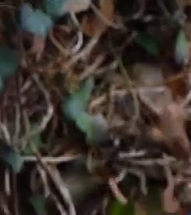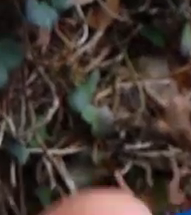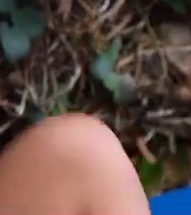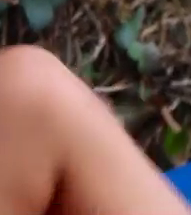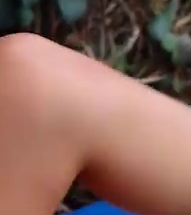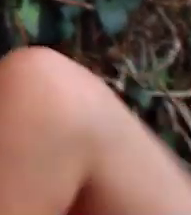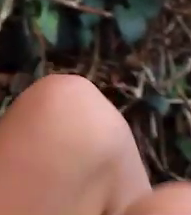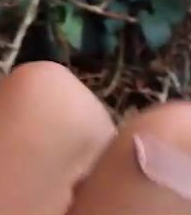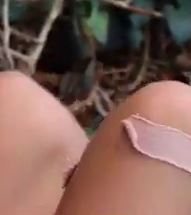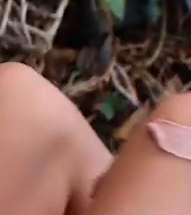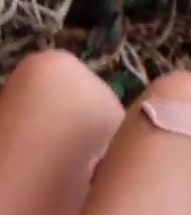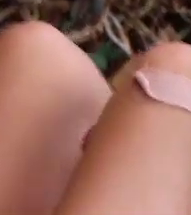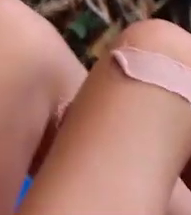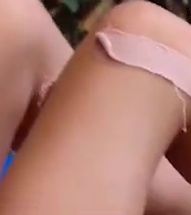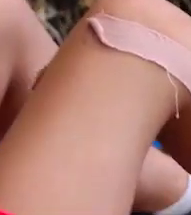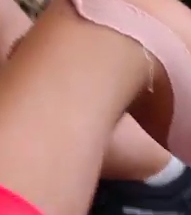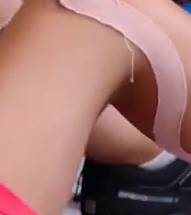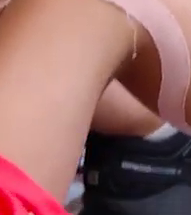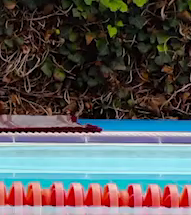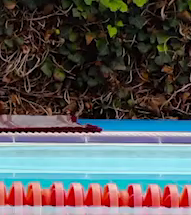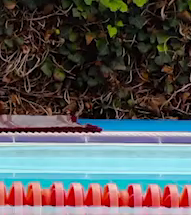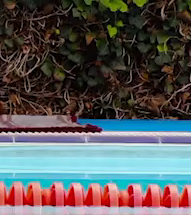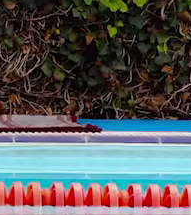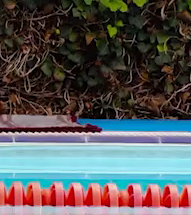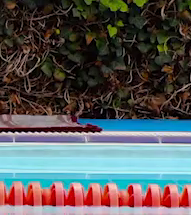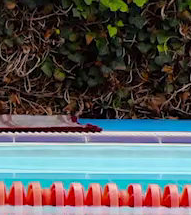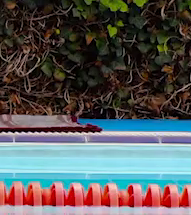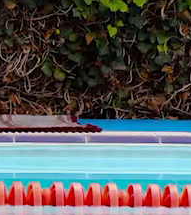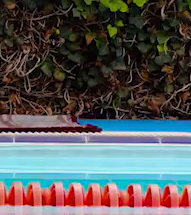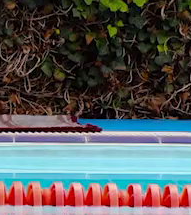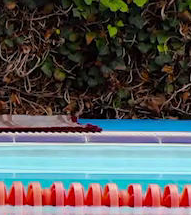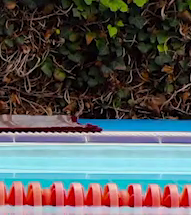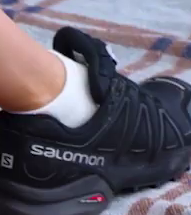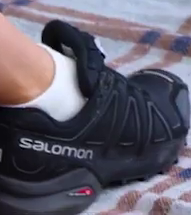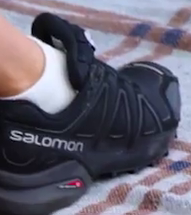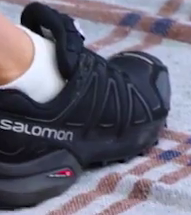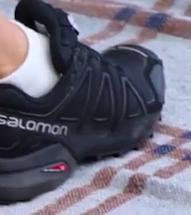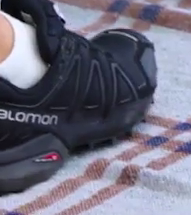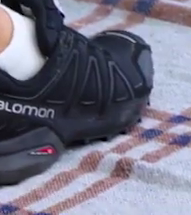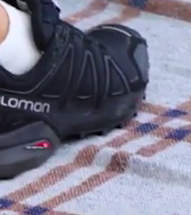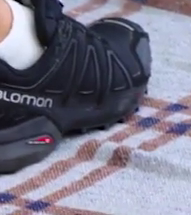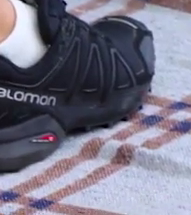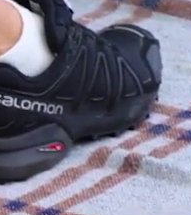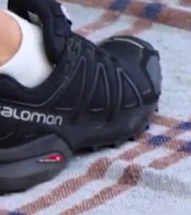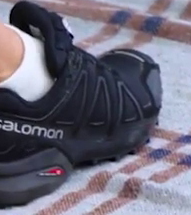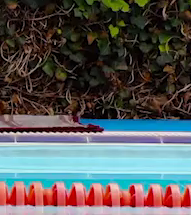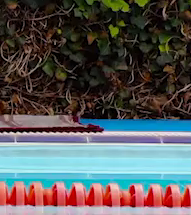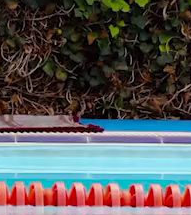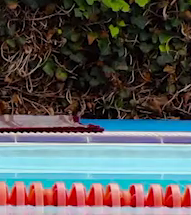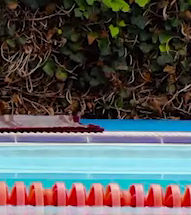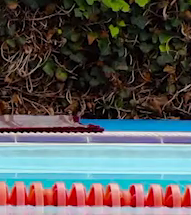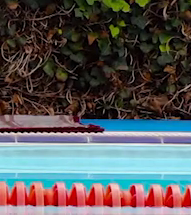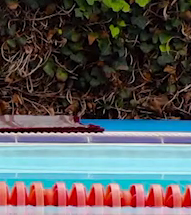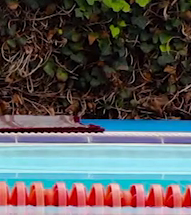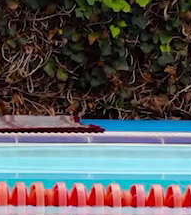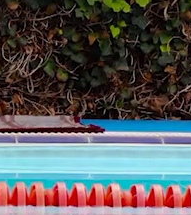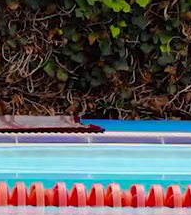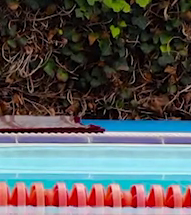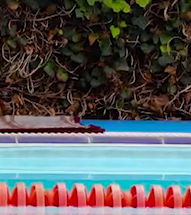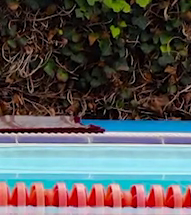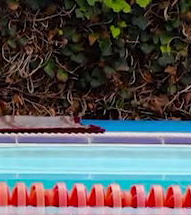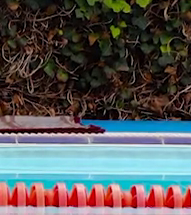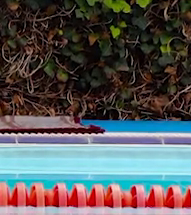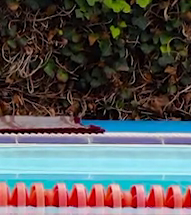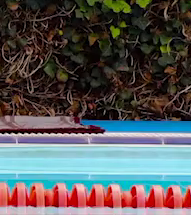Bien, en esta ejecución nos vamos a recostar. Las rodillas flexionadas, la planta del pie contra el piso. Y vamos a hacer